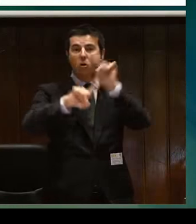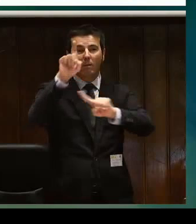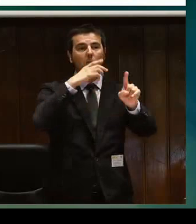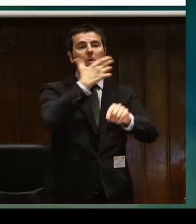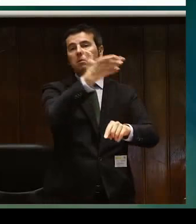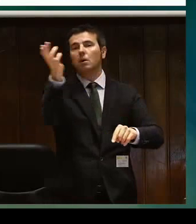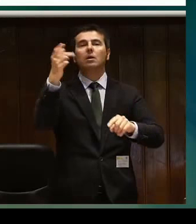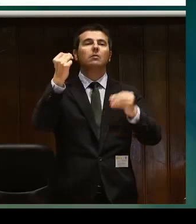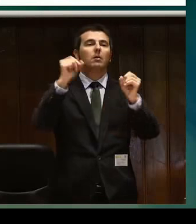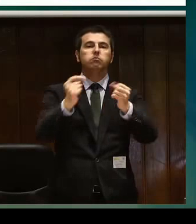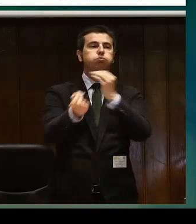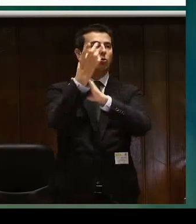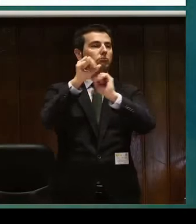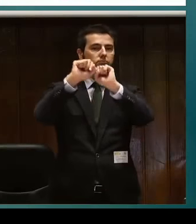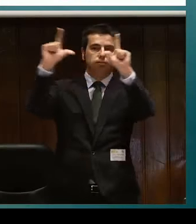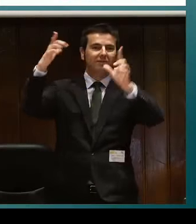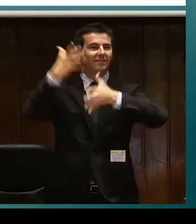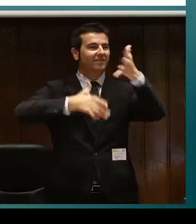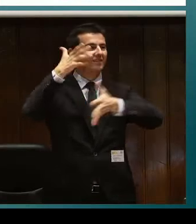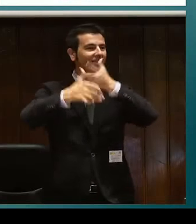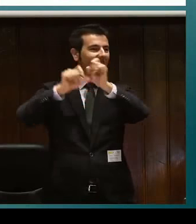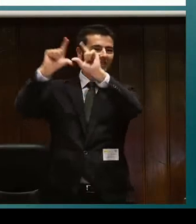Internet es muy importante hoy en día